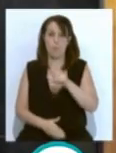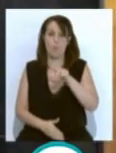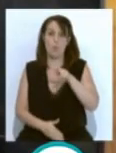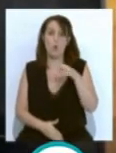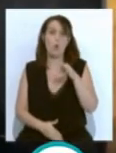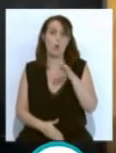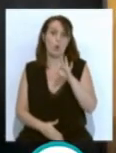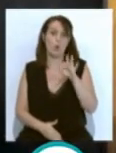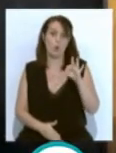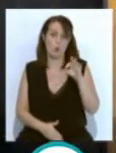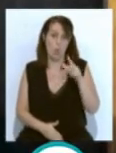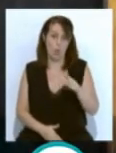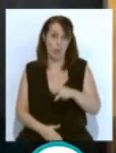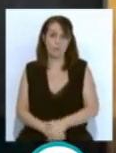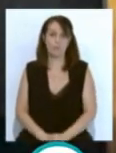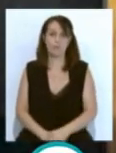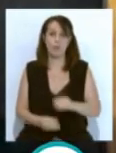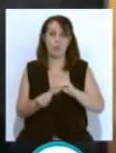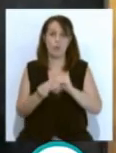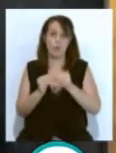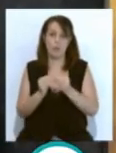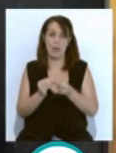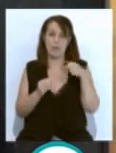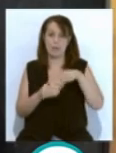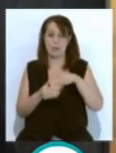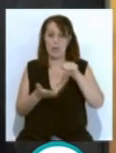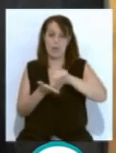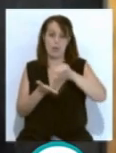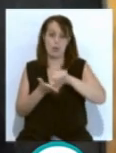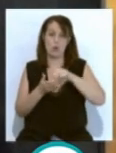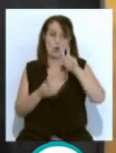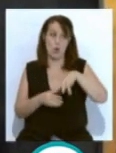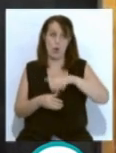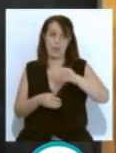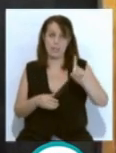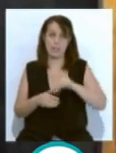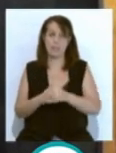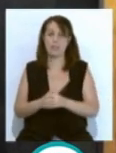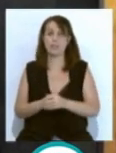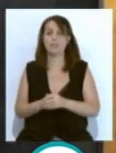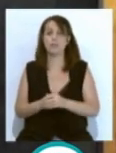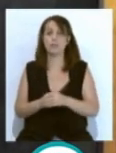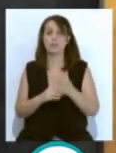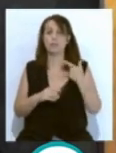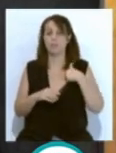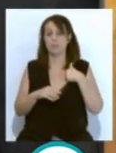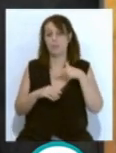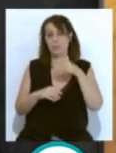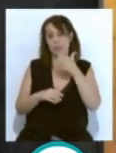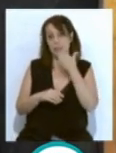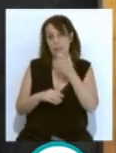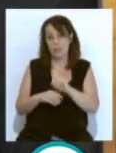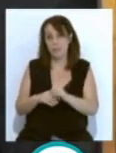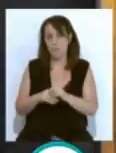el Bluetooth de cada uno de nosotros, de manera que está descentralizado en la medida que no está recogiendo datos un servidor central sino que lo está